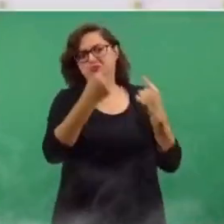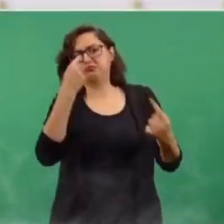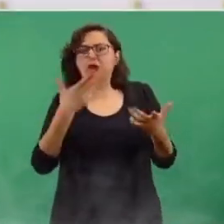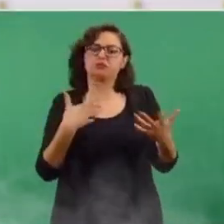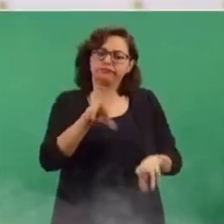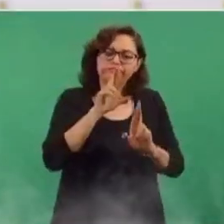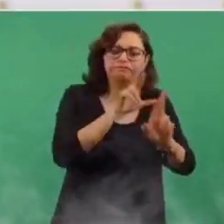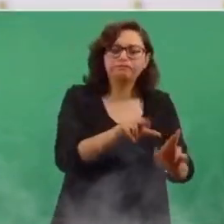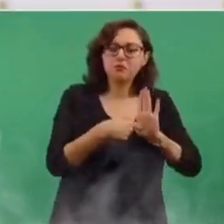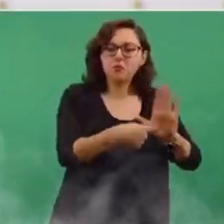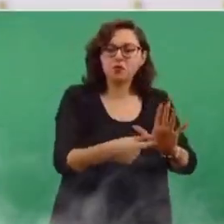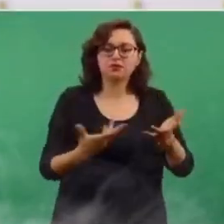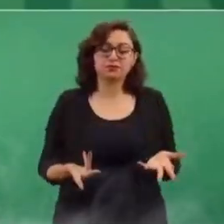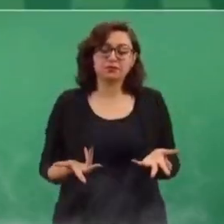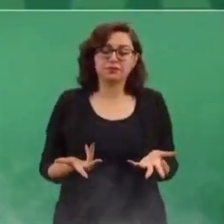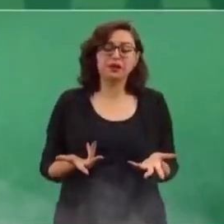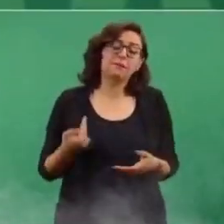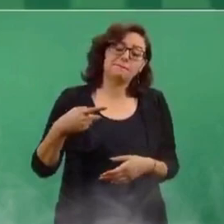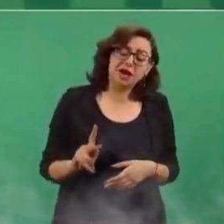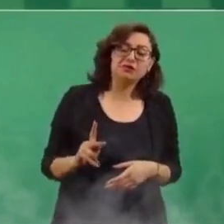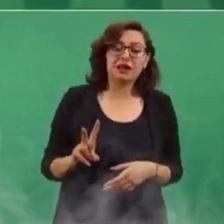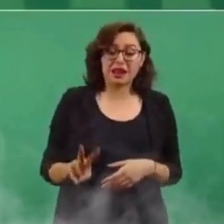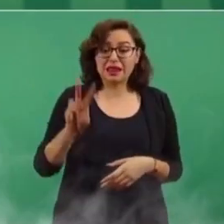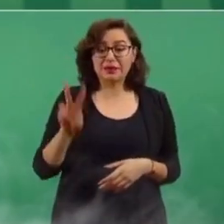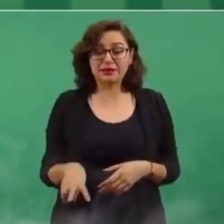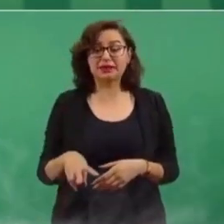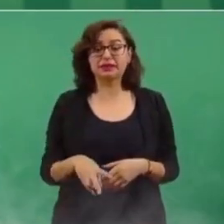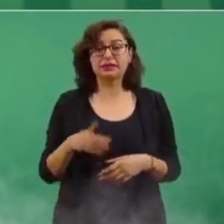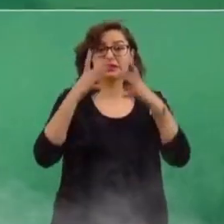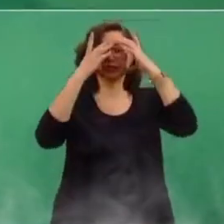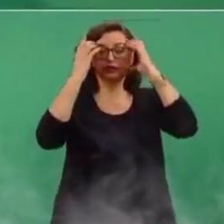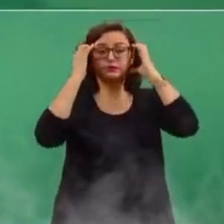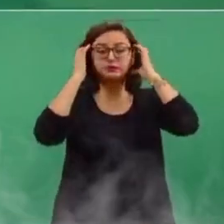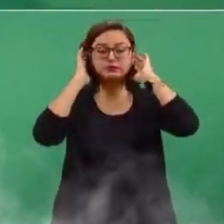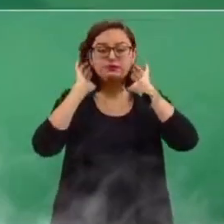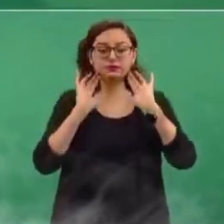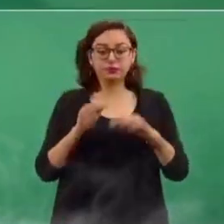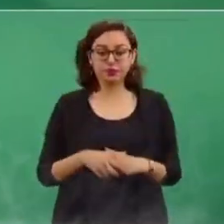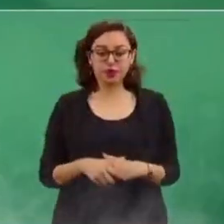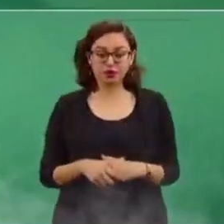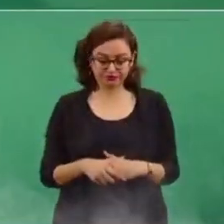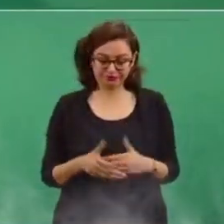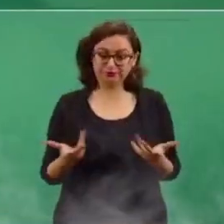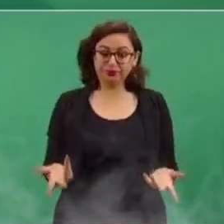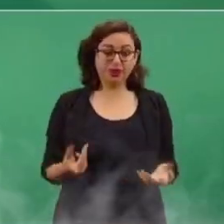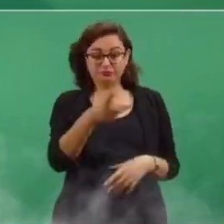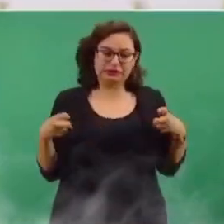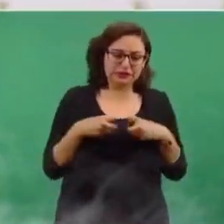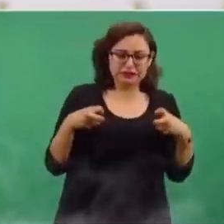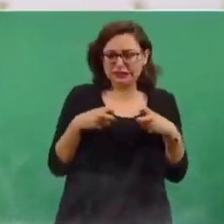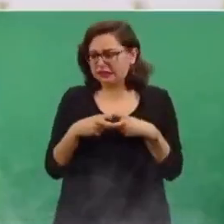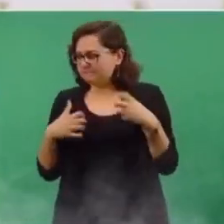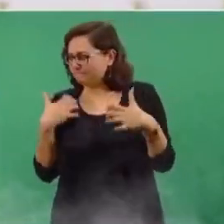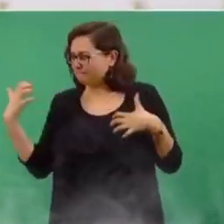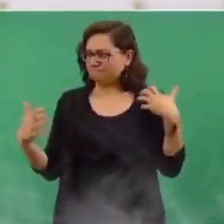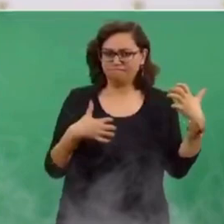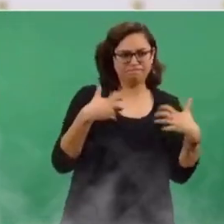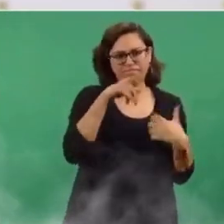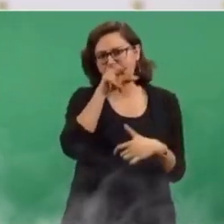que están muy nerviosos y muy desesperados, tanto